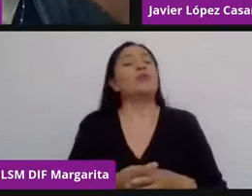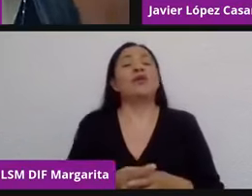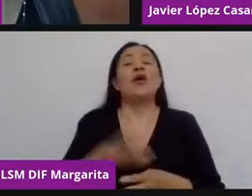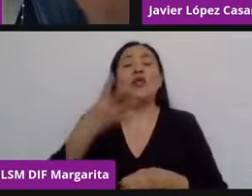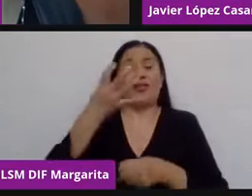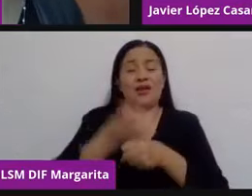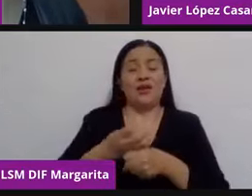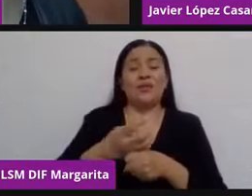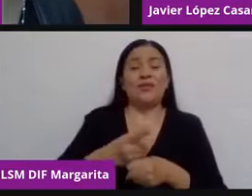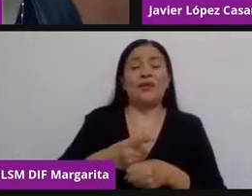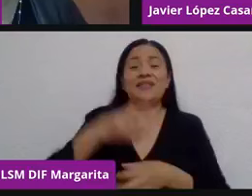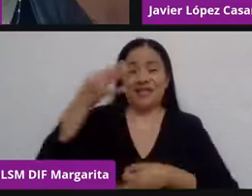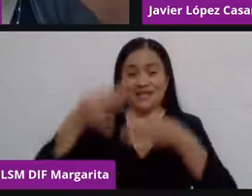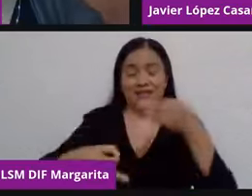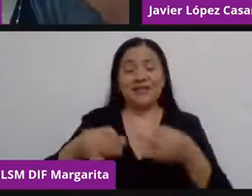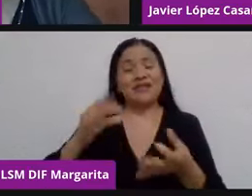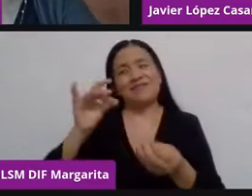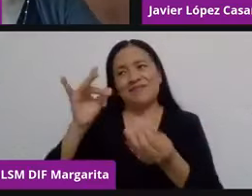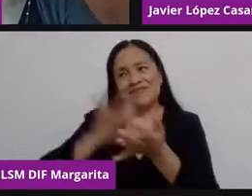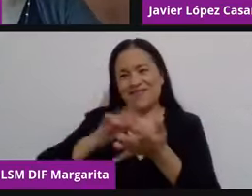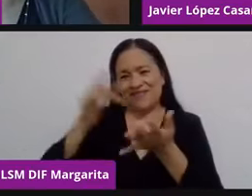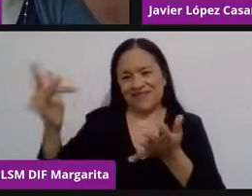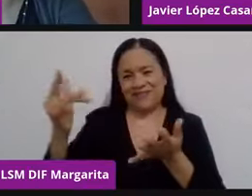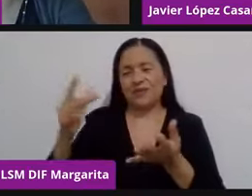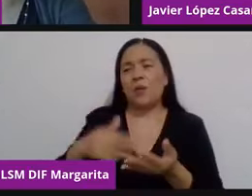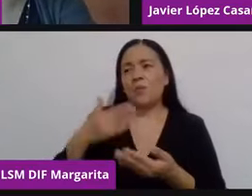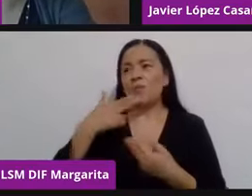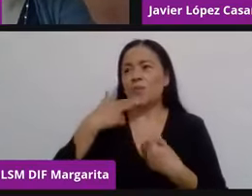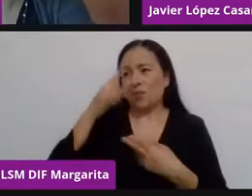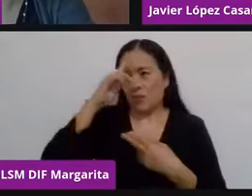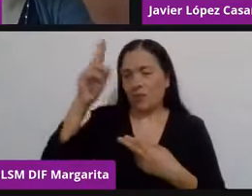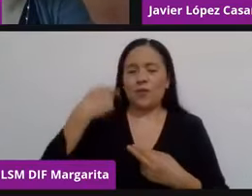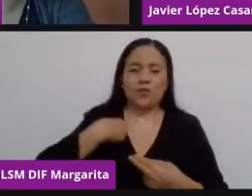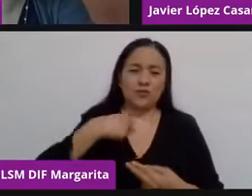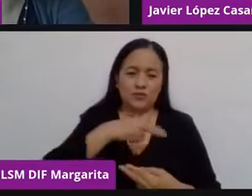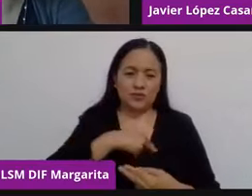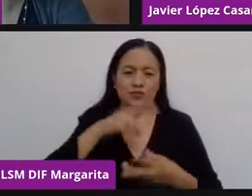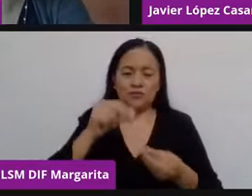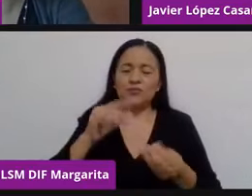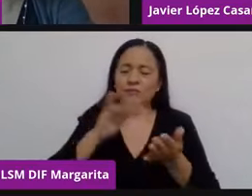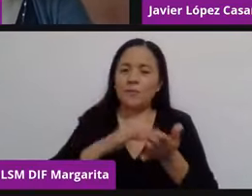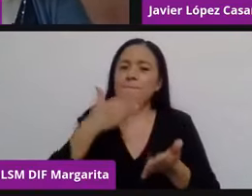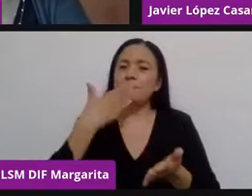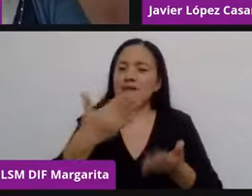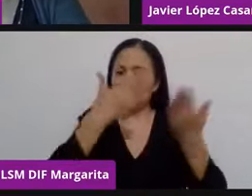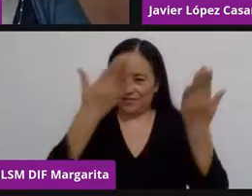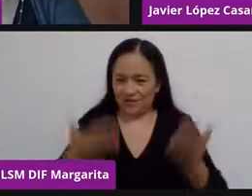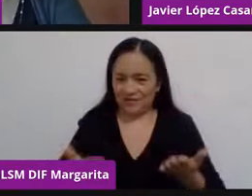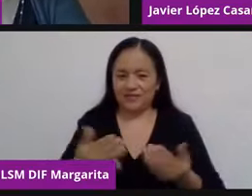pues para nosotros es un privilegio y un honor. Mi queridísimo doctor, sea usted bienvenido a charlas de café.